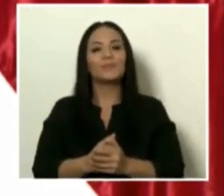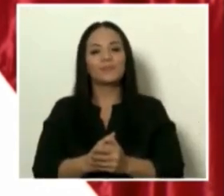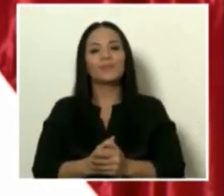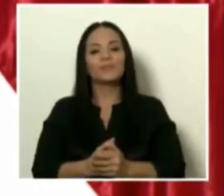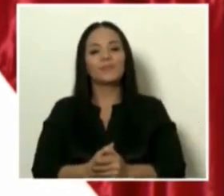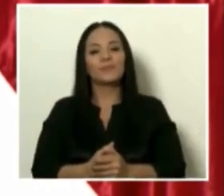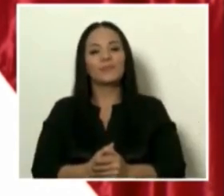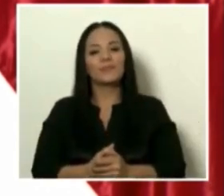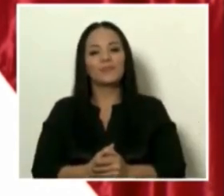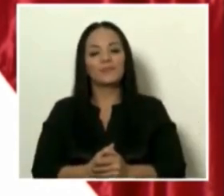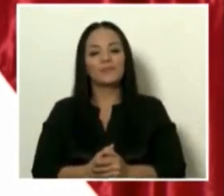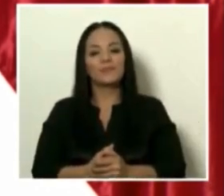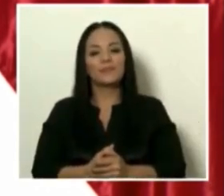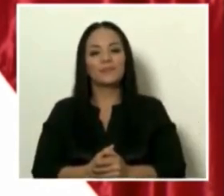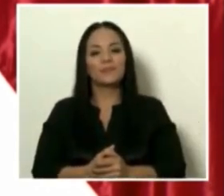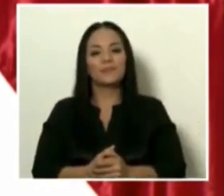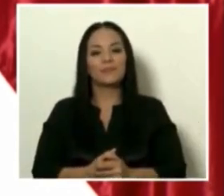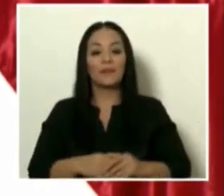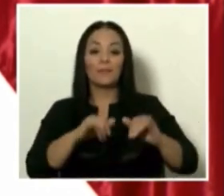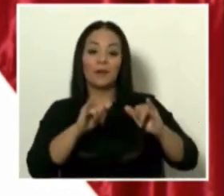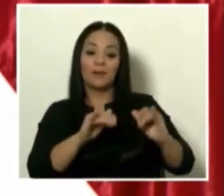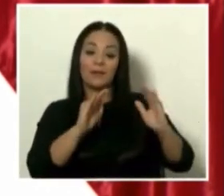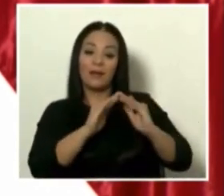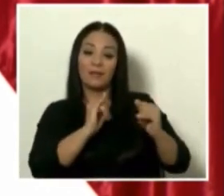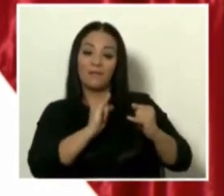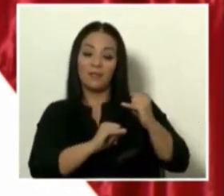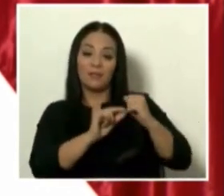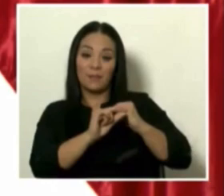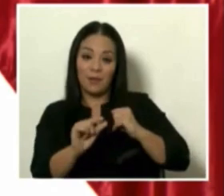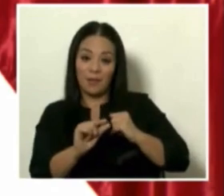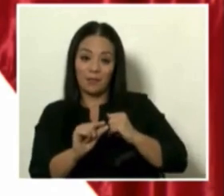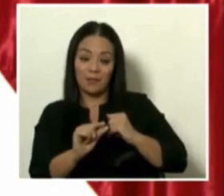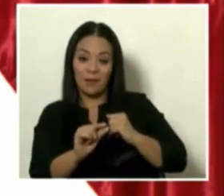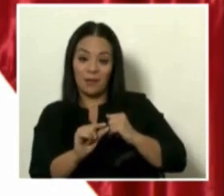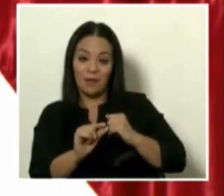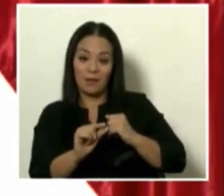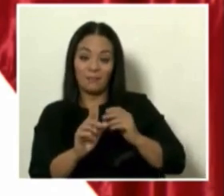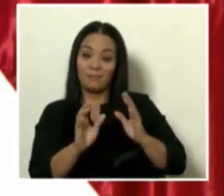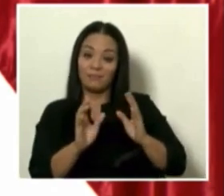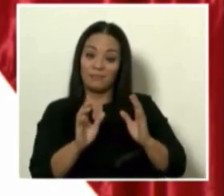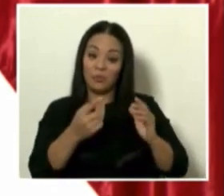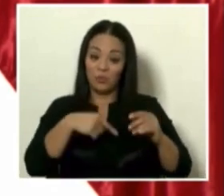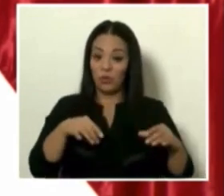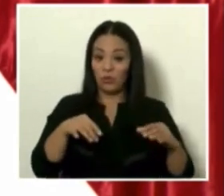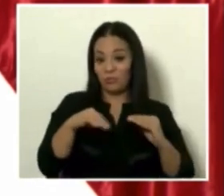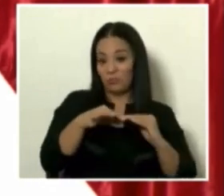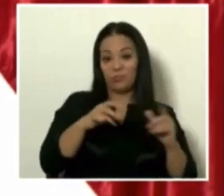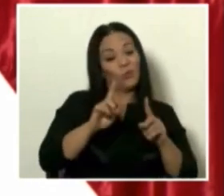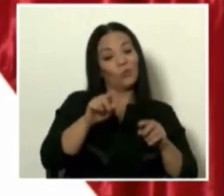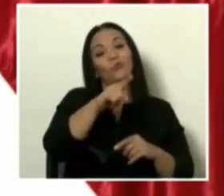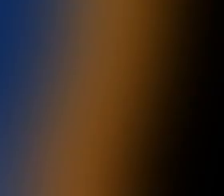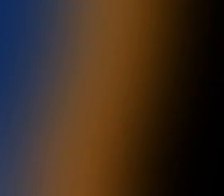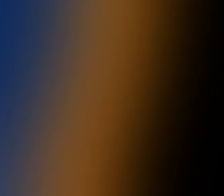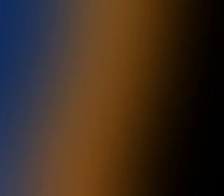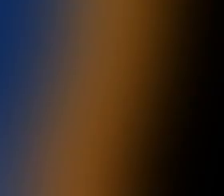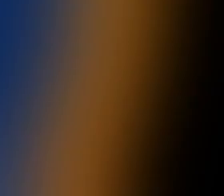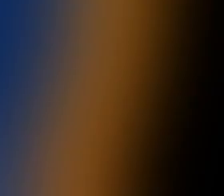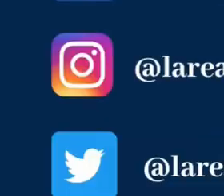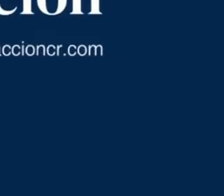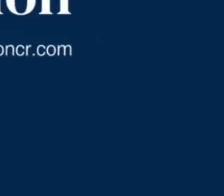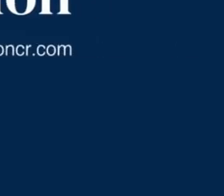casa los fines de semana, no fue que nos eligieron ustedes costarricenses. Muchas gracias, ese era el anuncio.